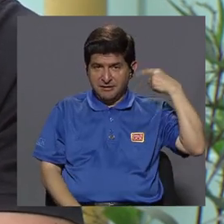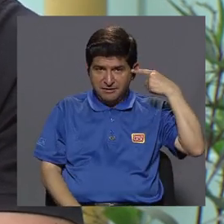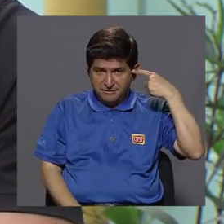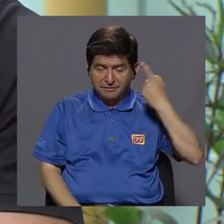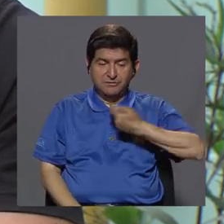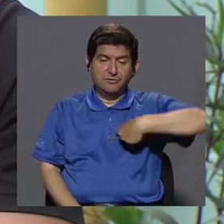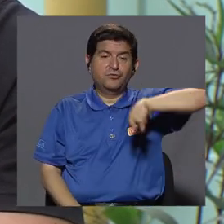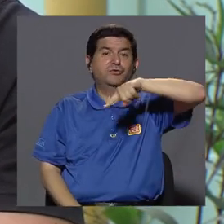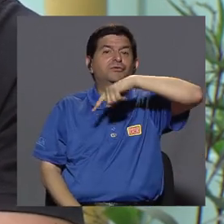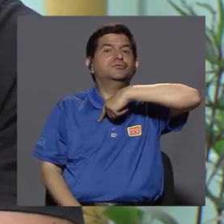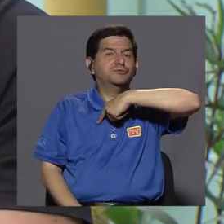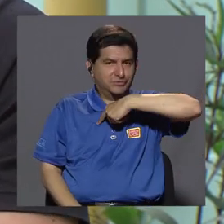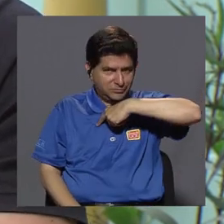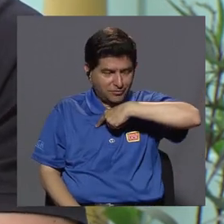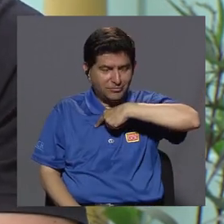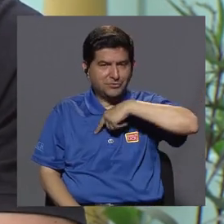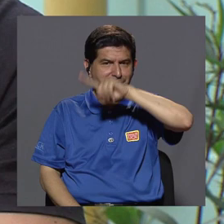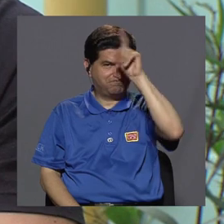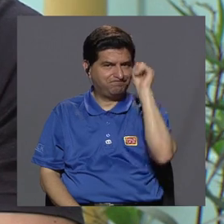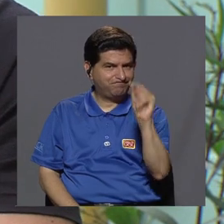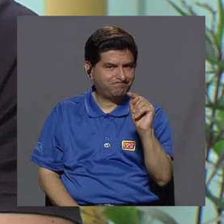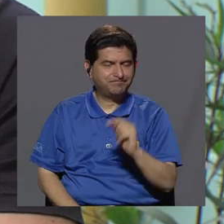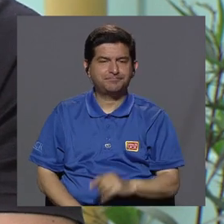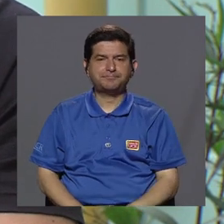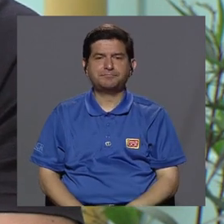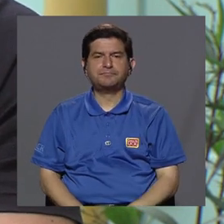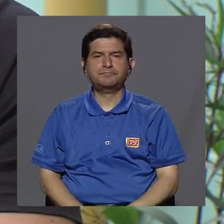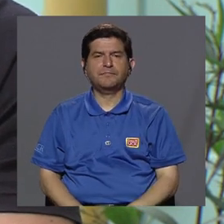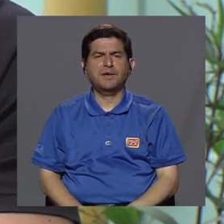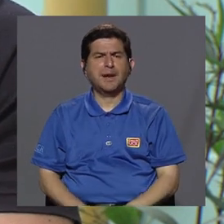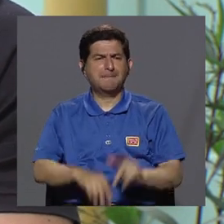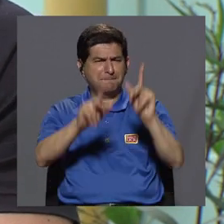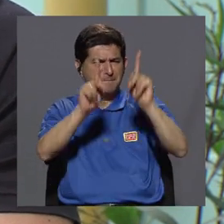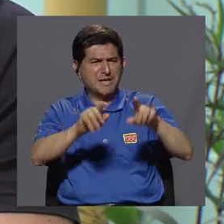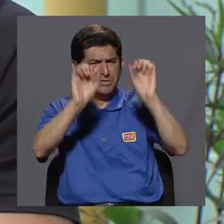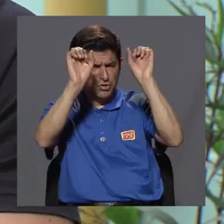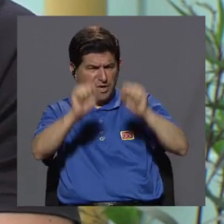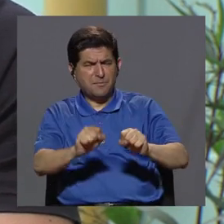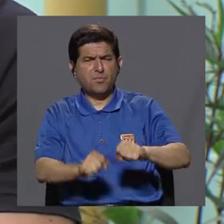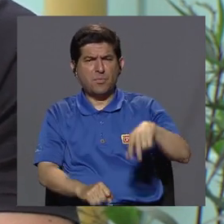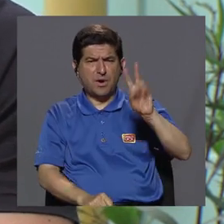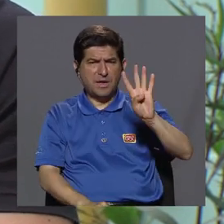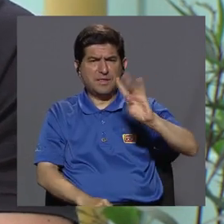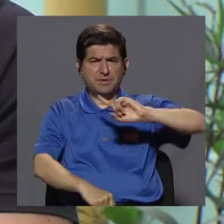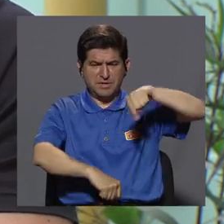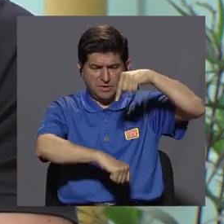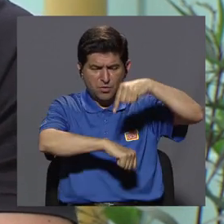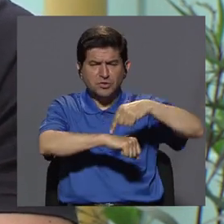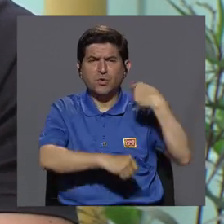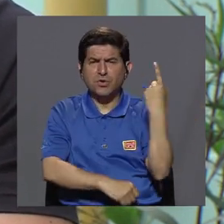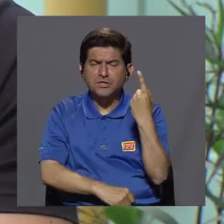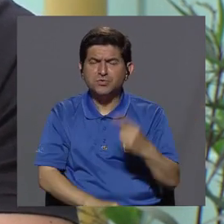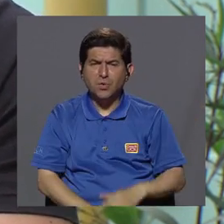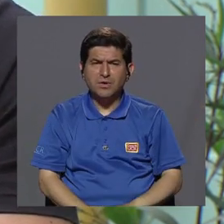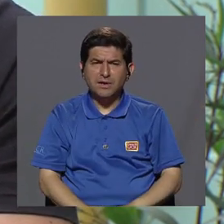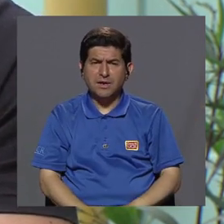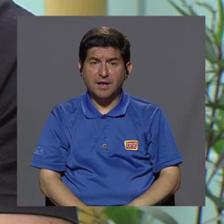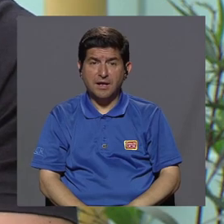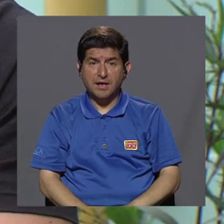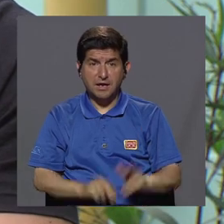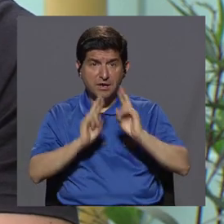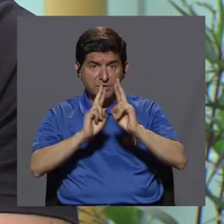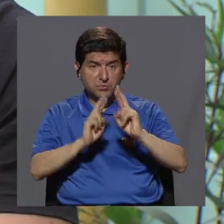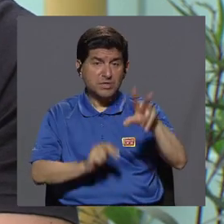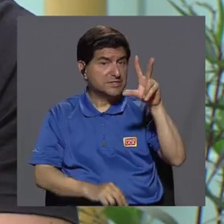que hacernos esta pregunta. ¿Puede estar esta persona 24 horas sola? Si la respuesta es